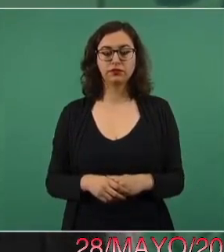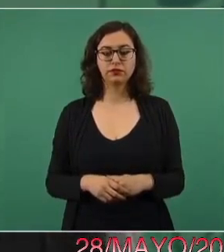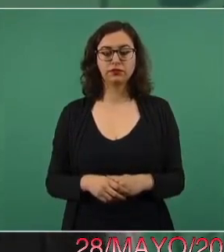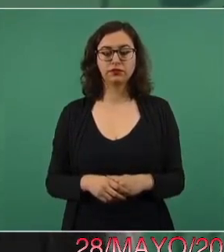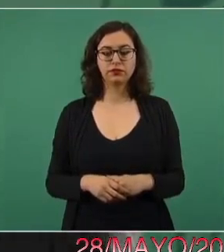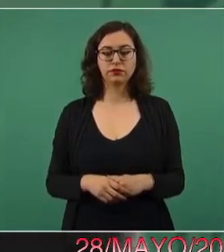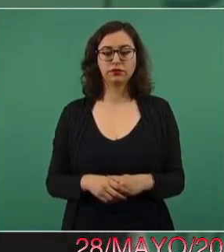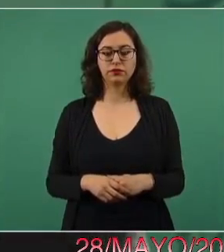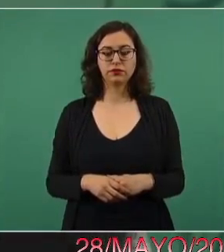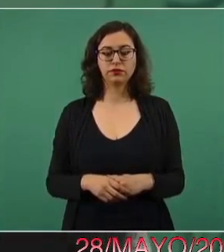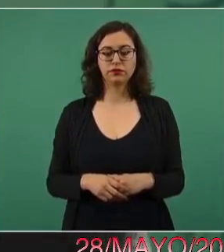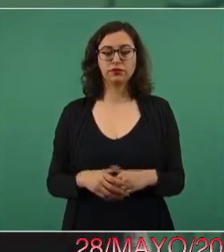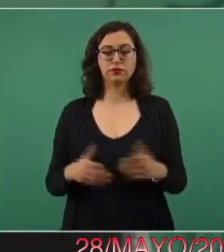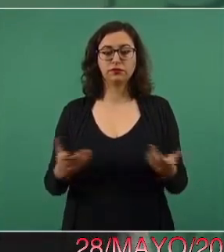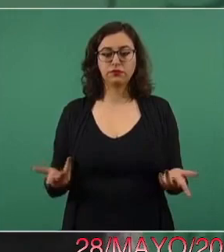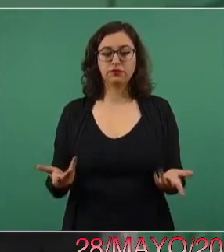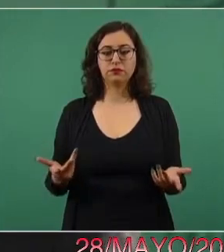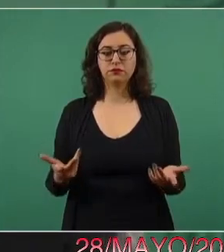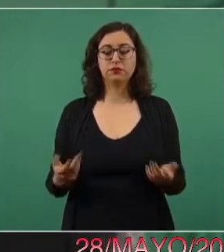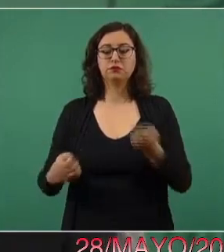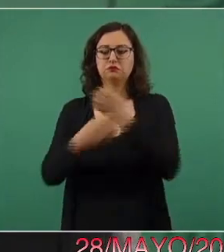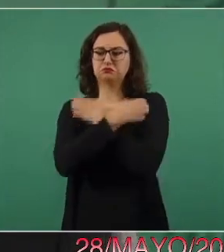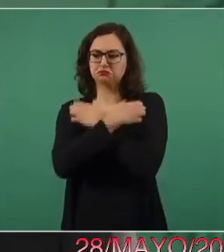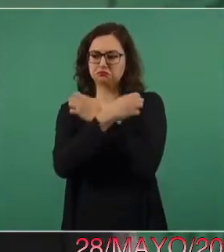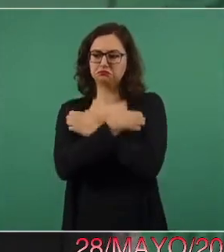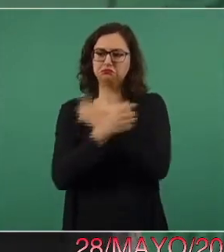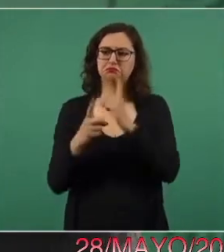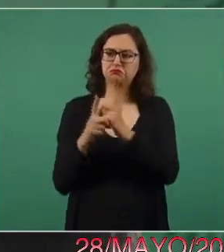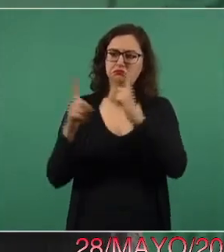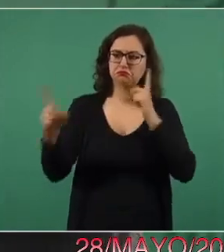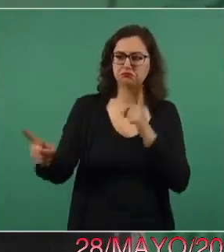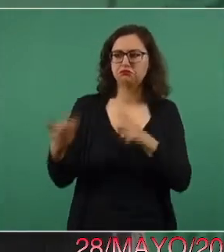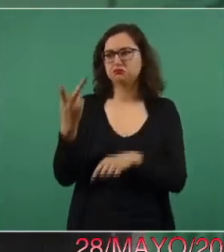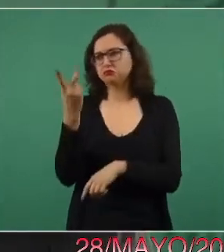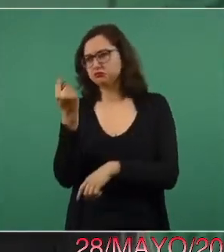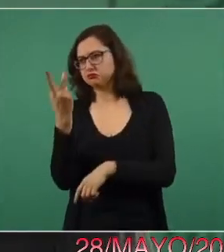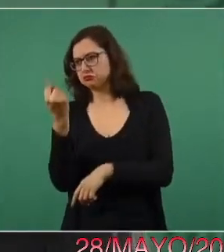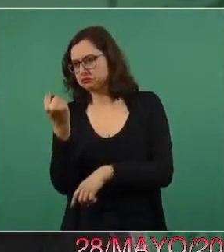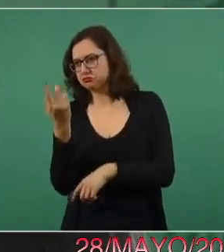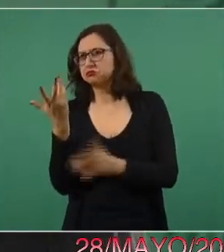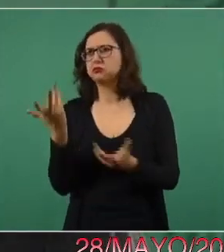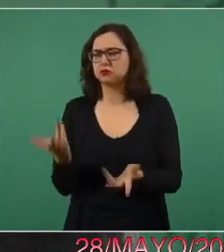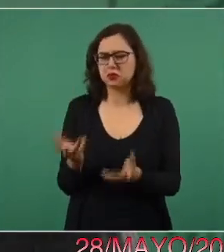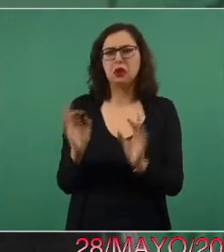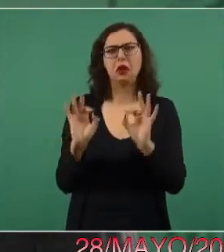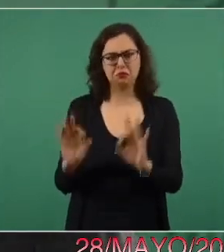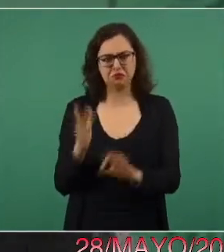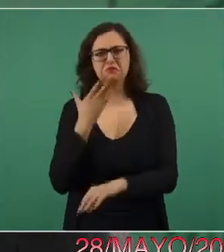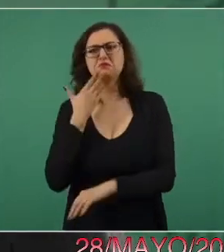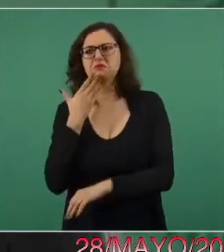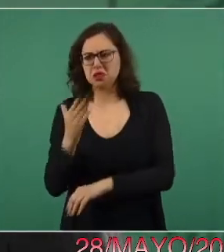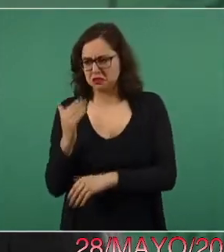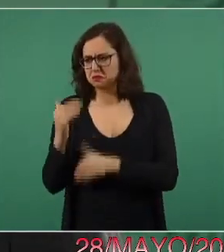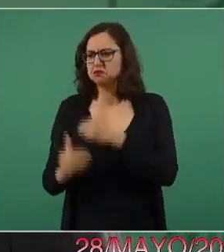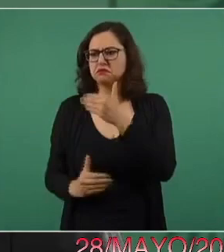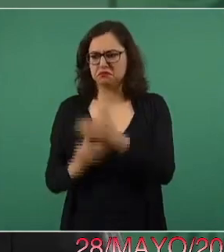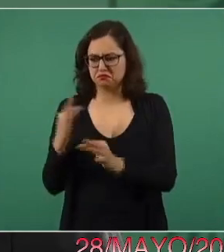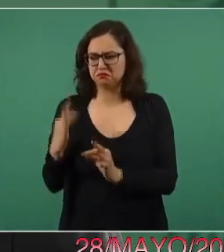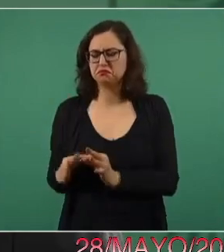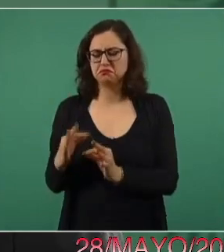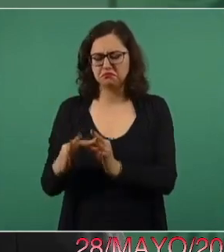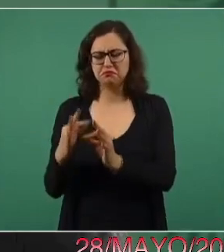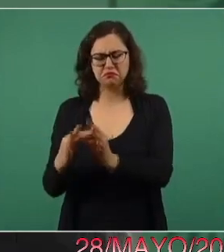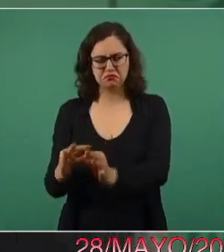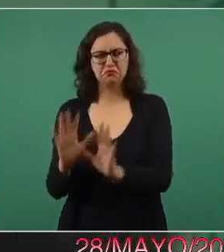alternativa de la educación a distancia, pero nunca va a ser lo mismo que la educación presencial,